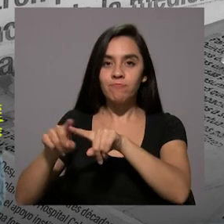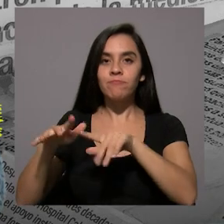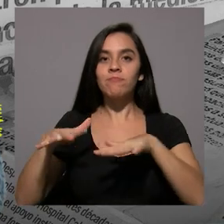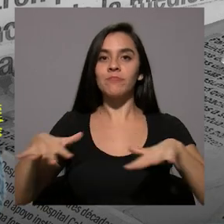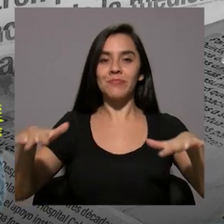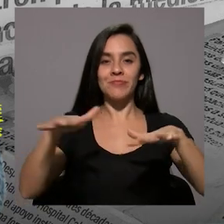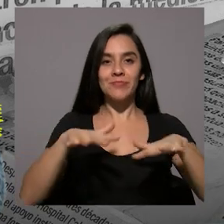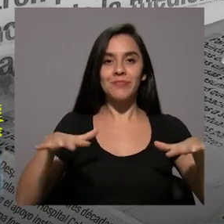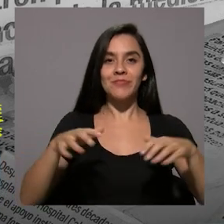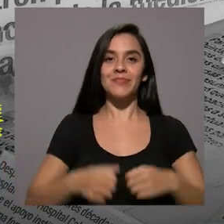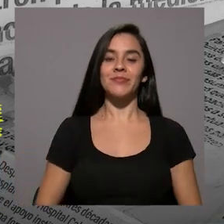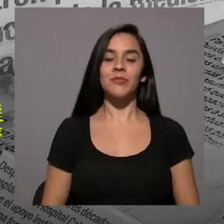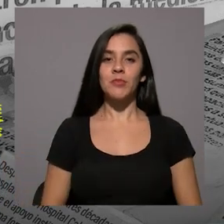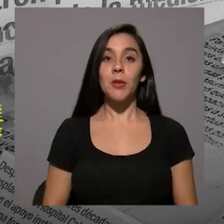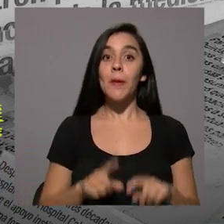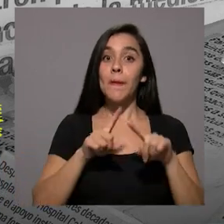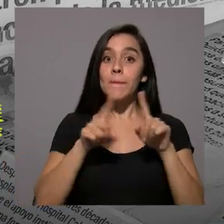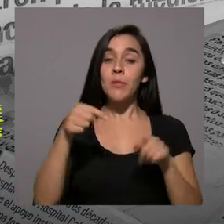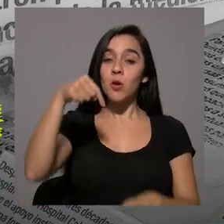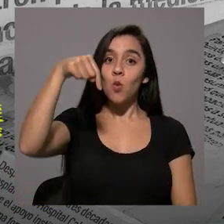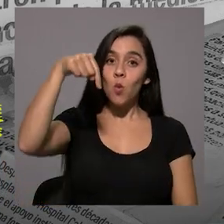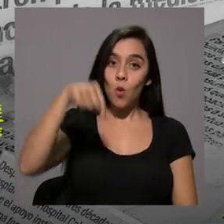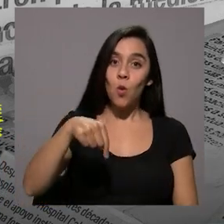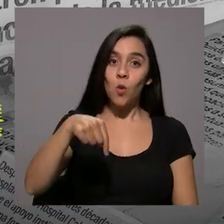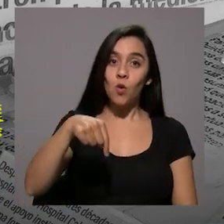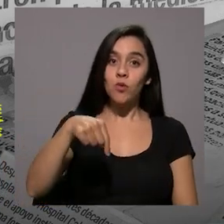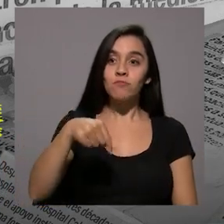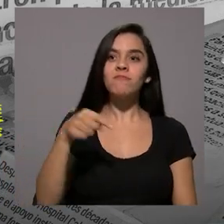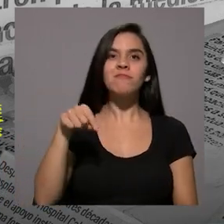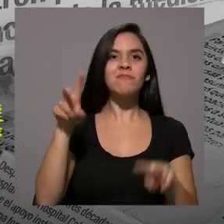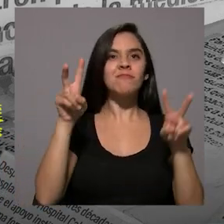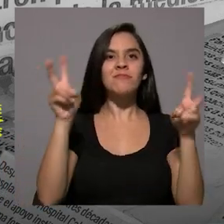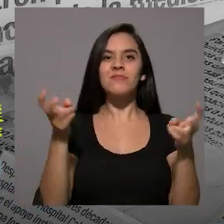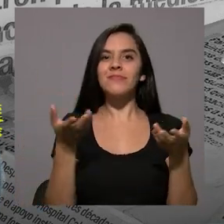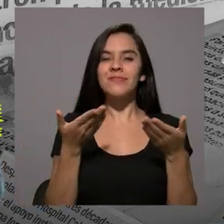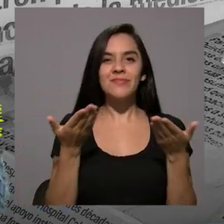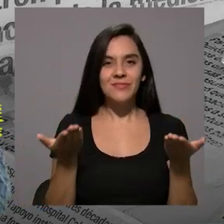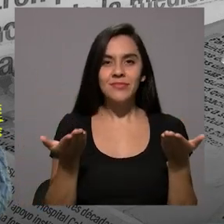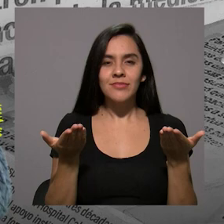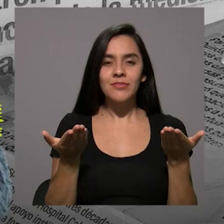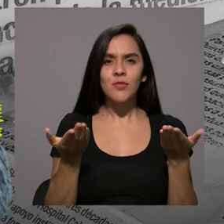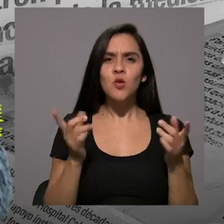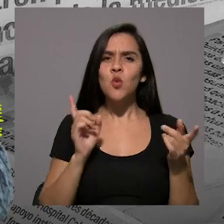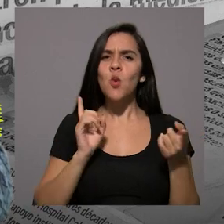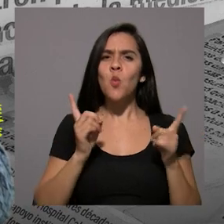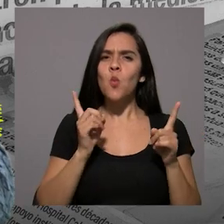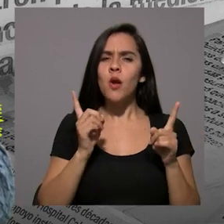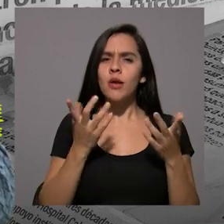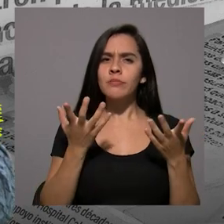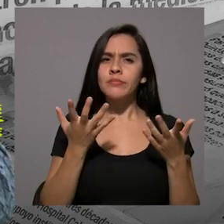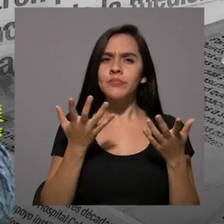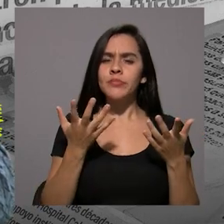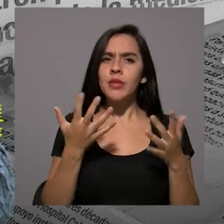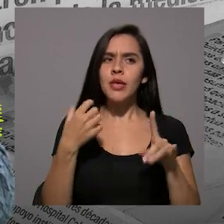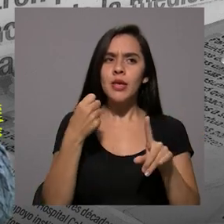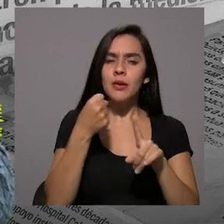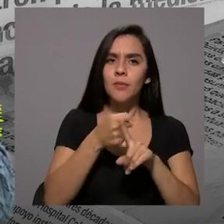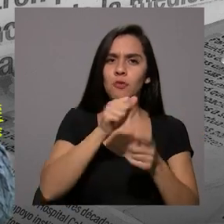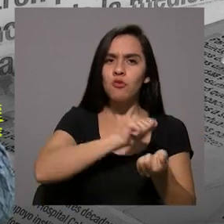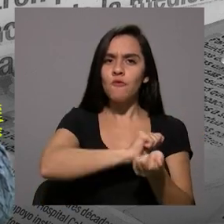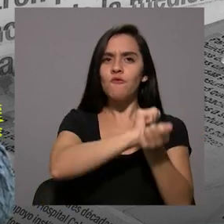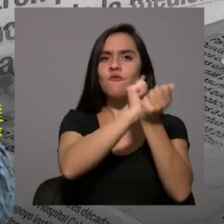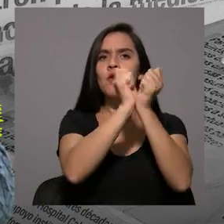espacios. Pero hoy, precisamente, vamos a hablar sobre qué impacto tuvo esa